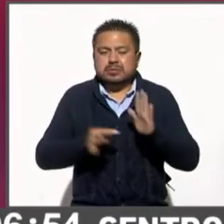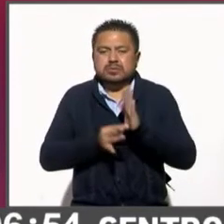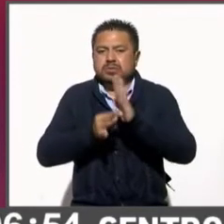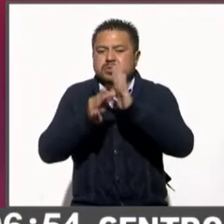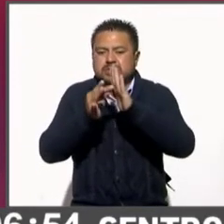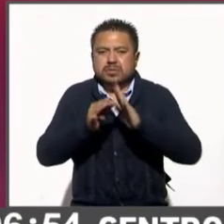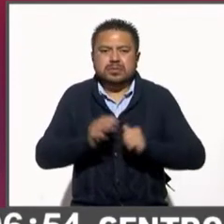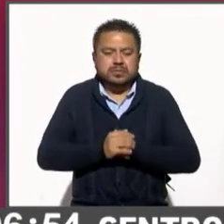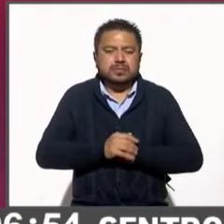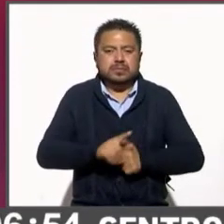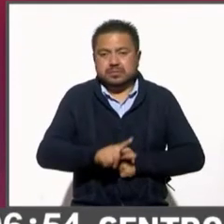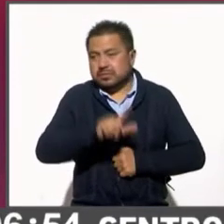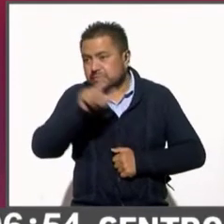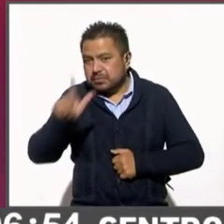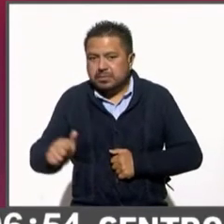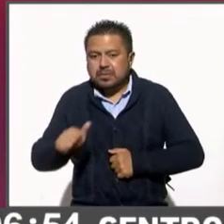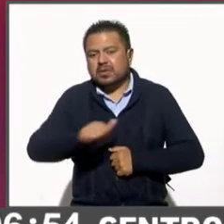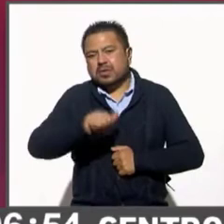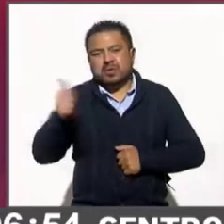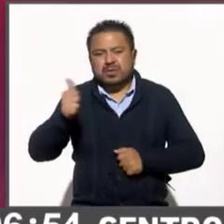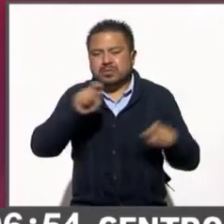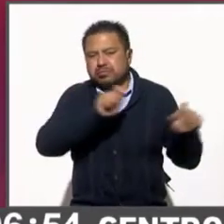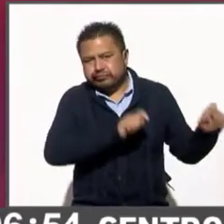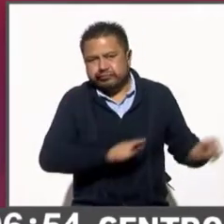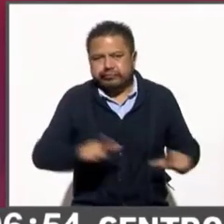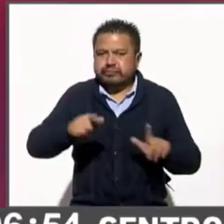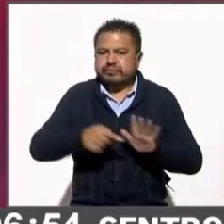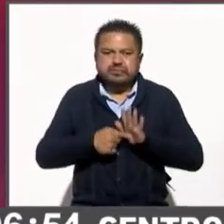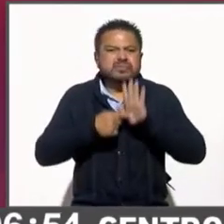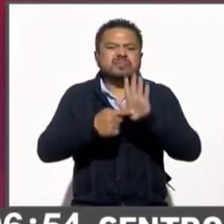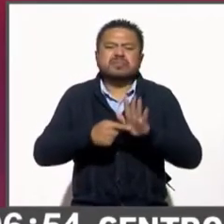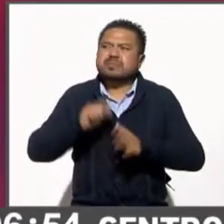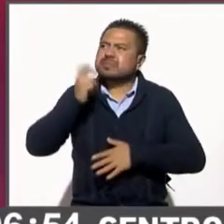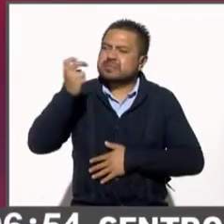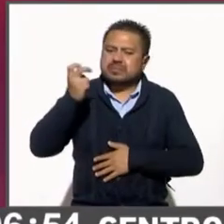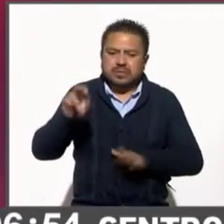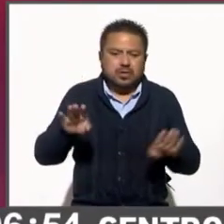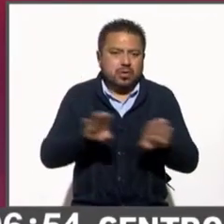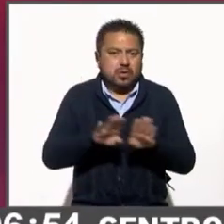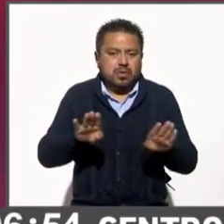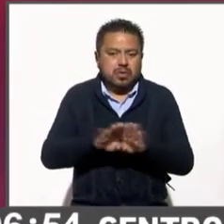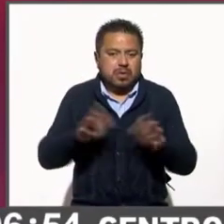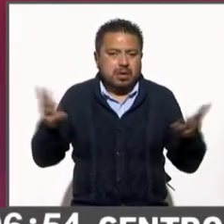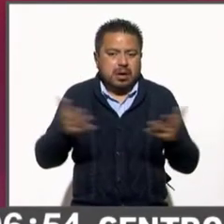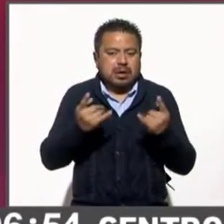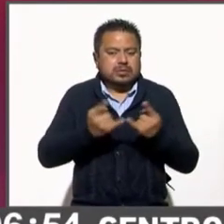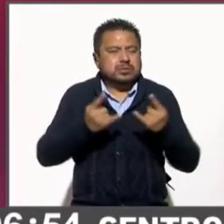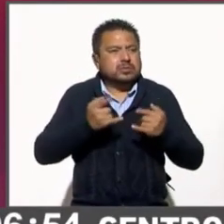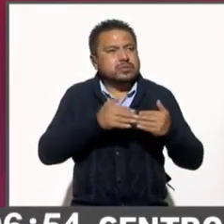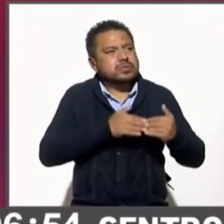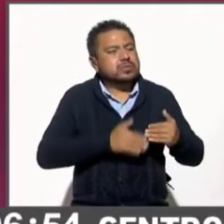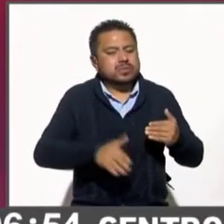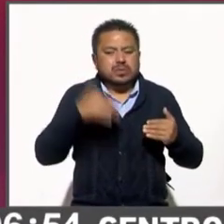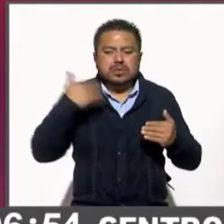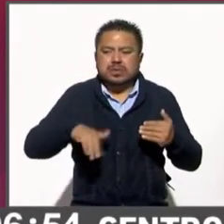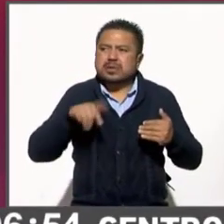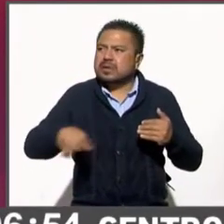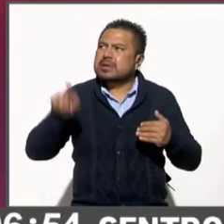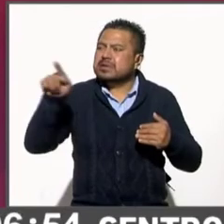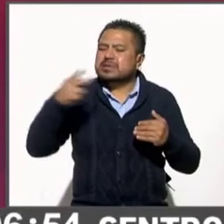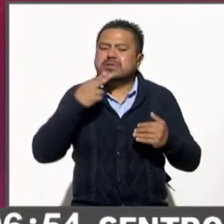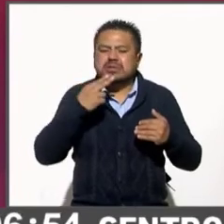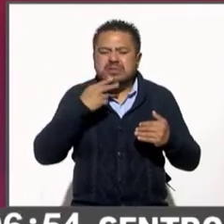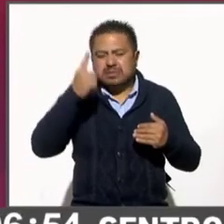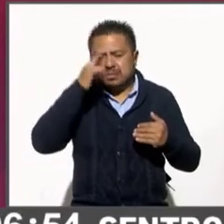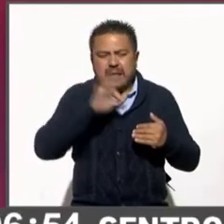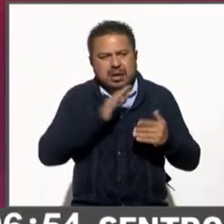en los siguientes gráficos, te muestro cómo ha sido la tendencia histórica. Esto nos sirve para comparar respecto